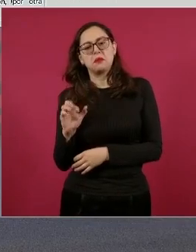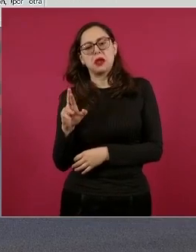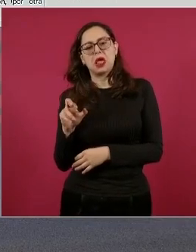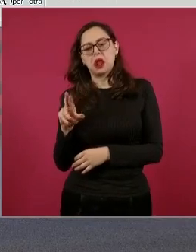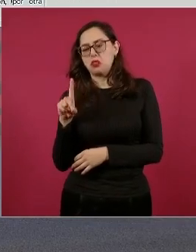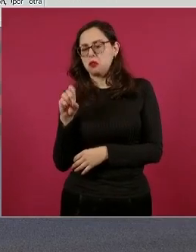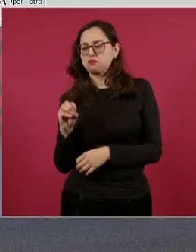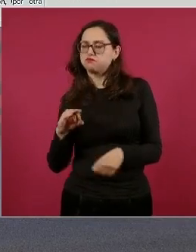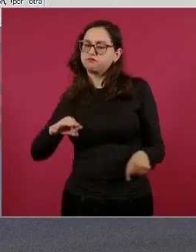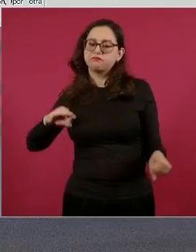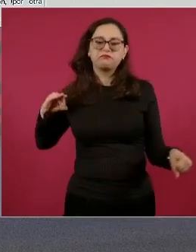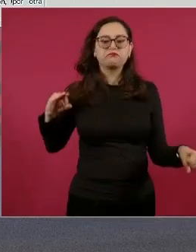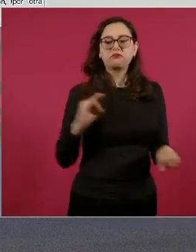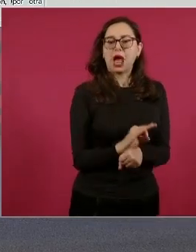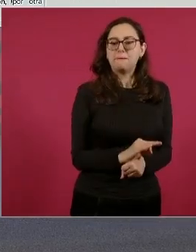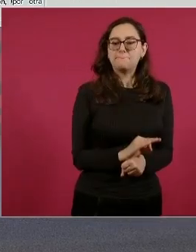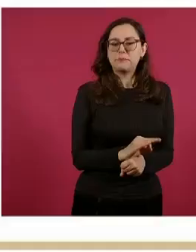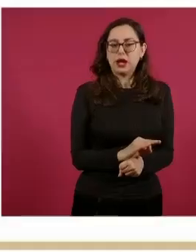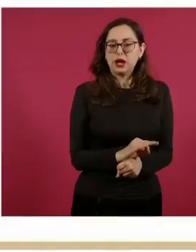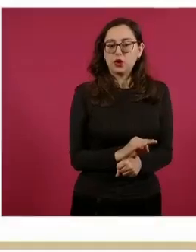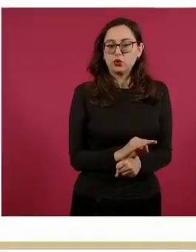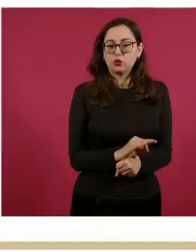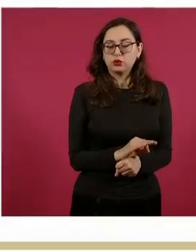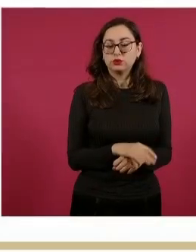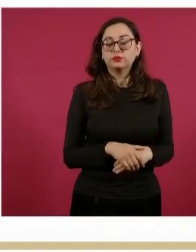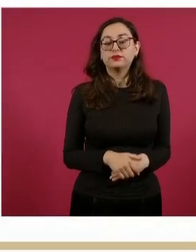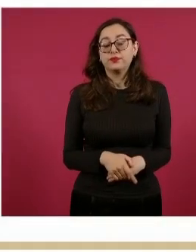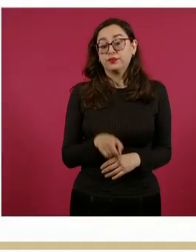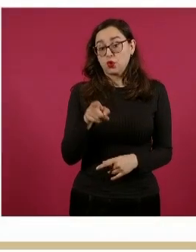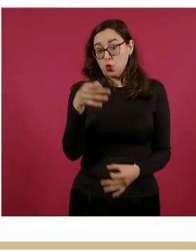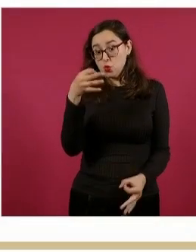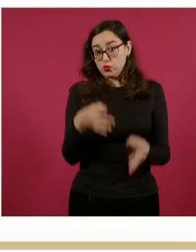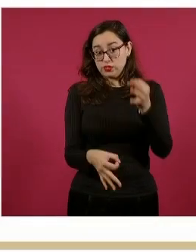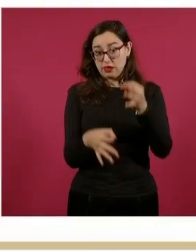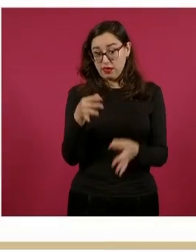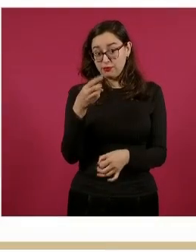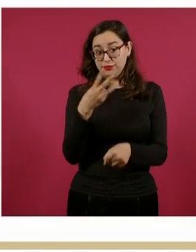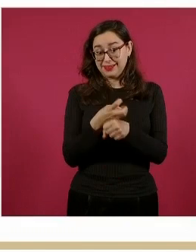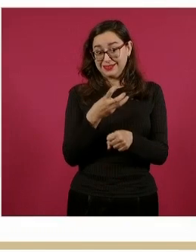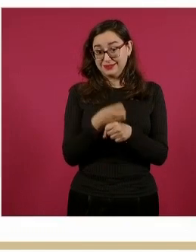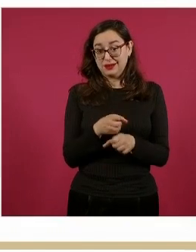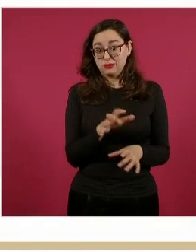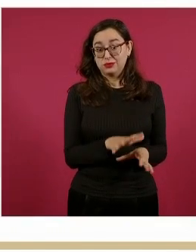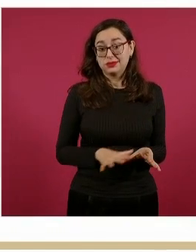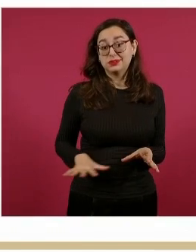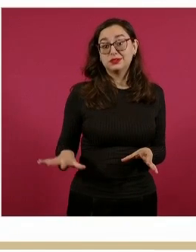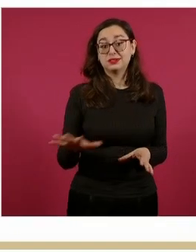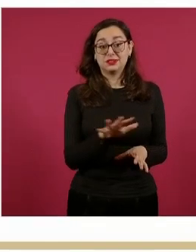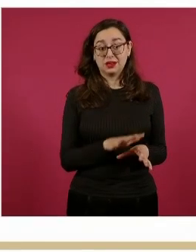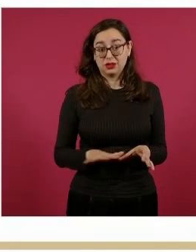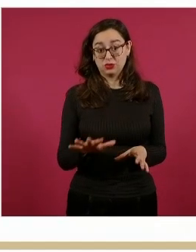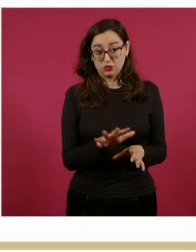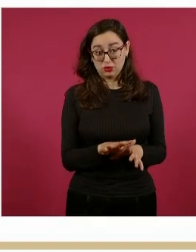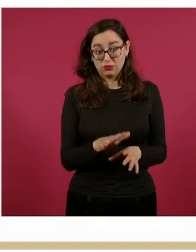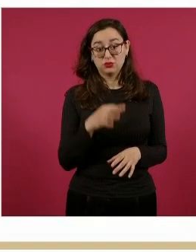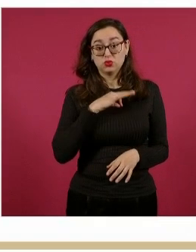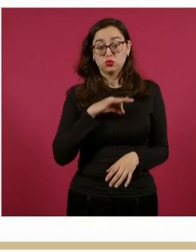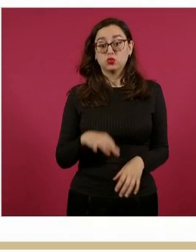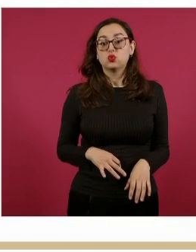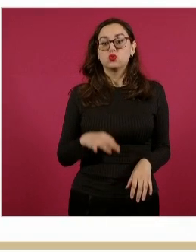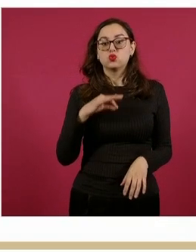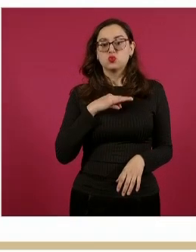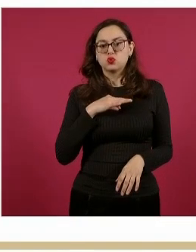amparo a José Luis N. para que el juzgado tercero de Distrito de Procesos Penales Federales, que está en Toluca,